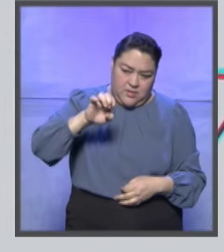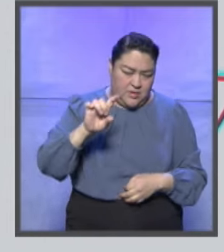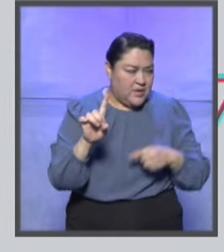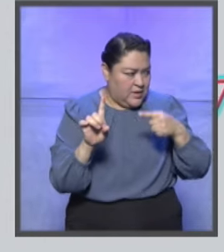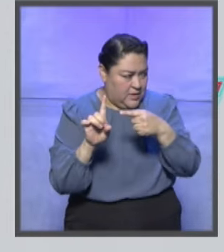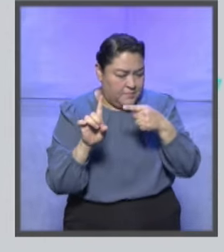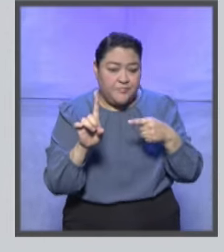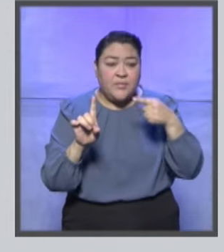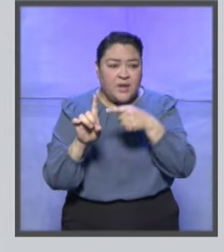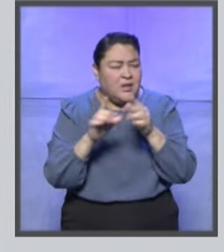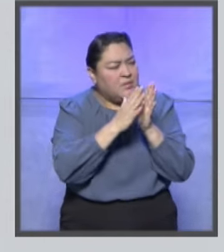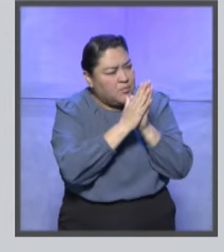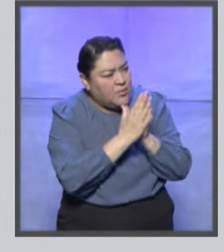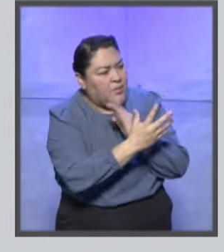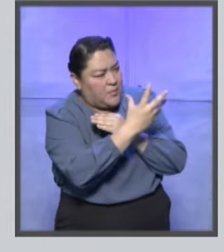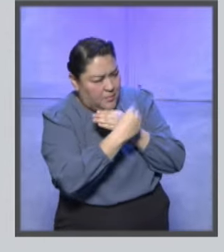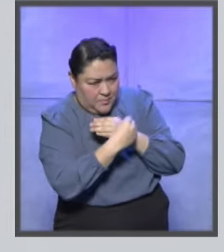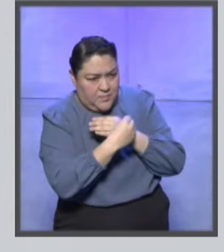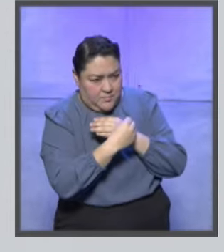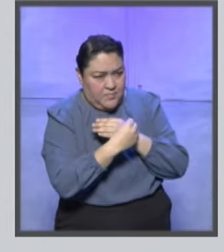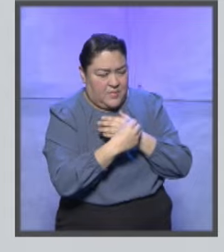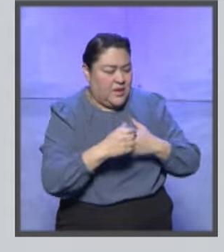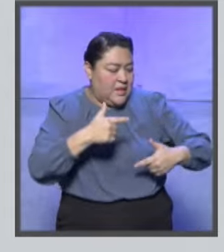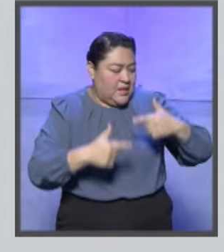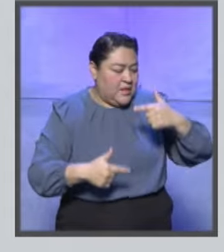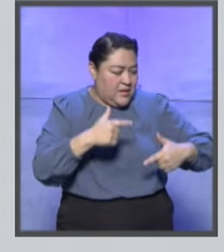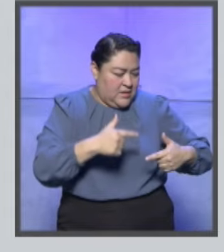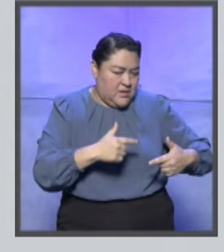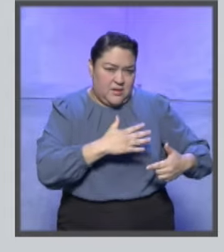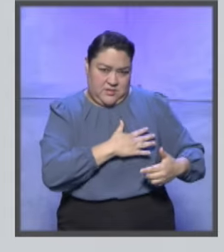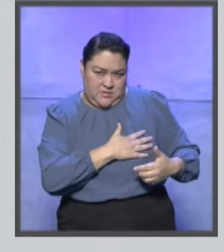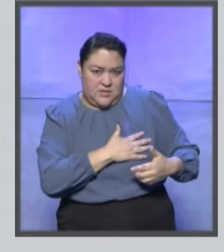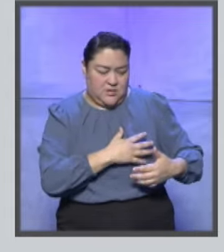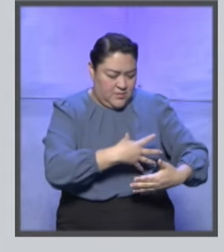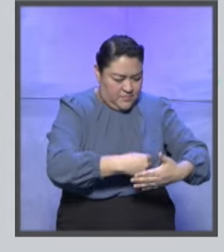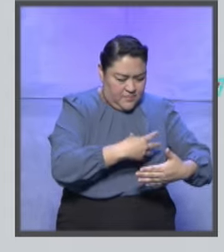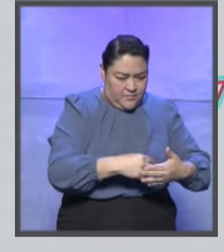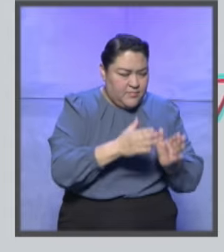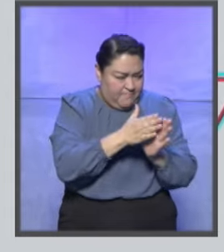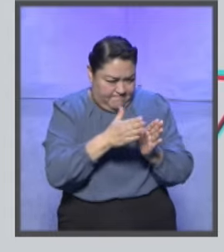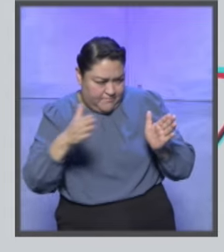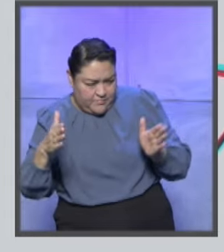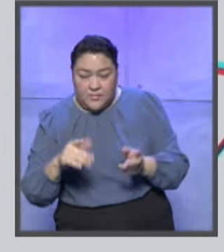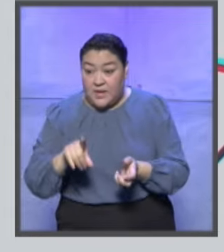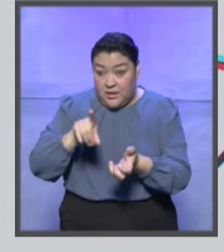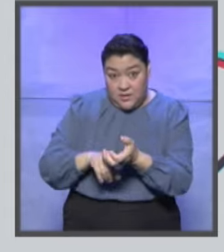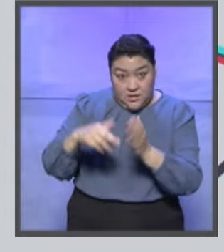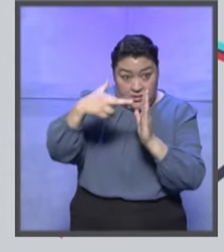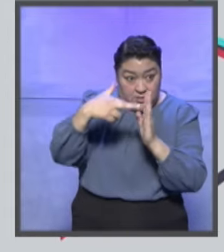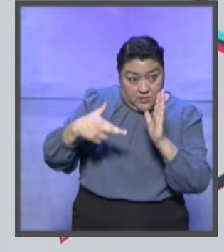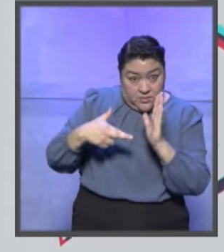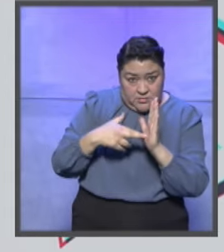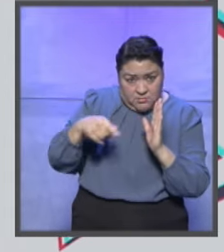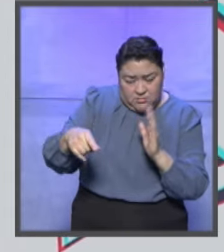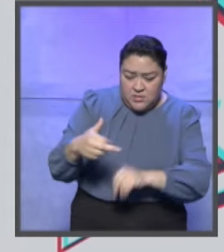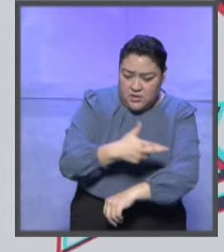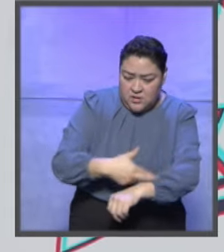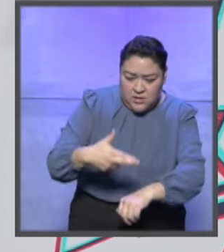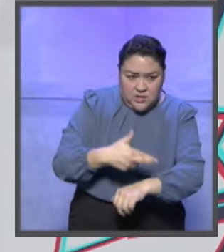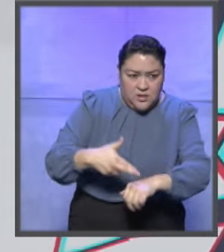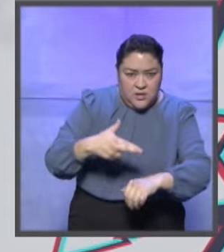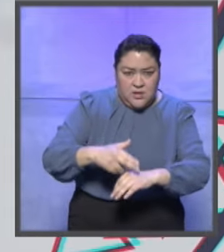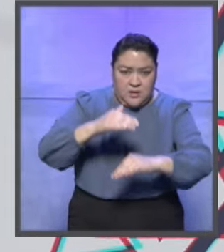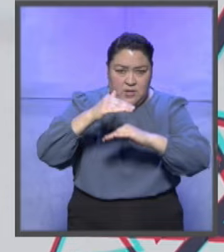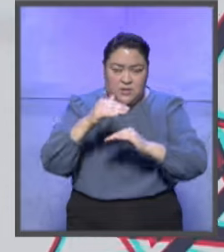pedía una ampliación del periodo de lactancia conforme a la ley y conforme a los reglamentos internos del estatuto del Instituto Nacional